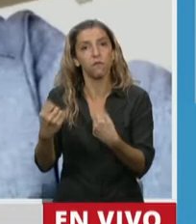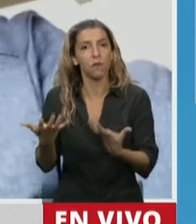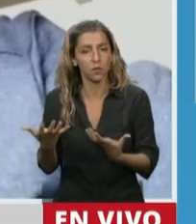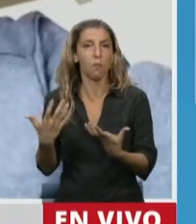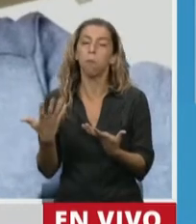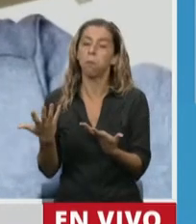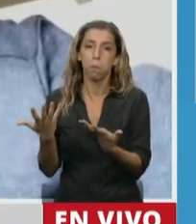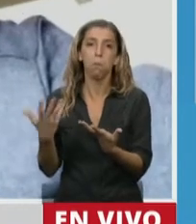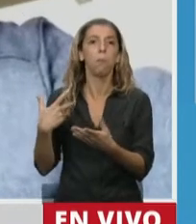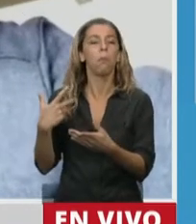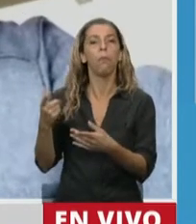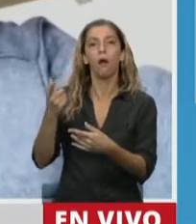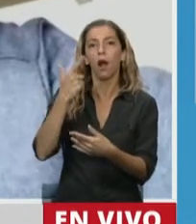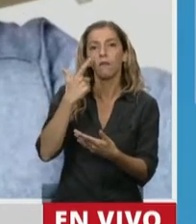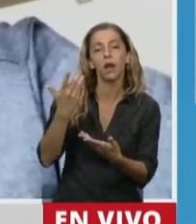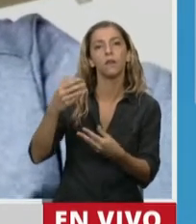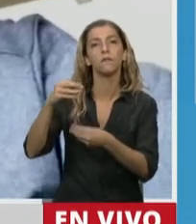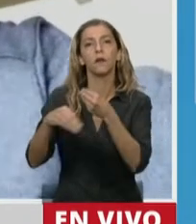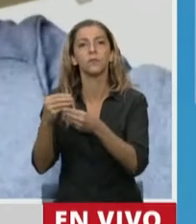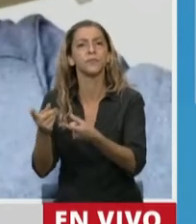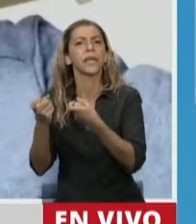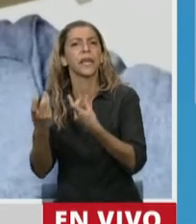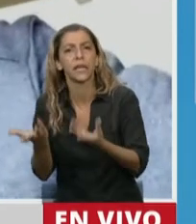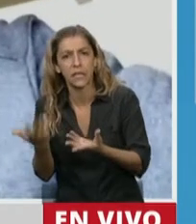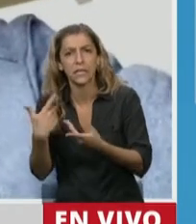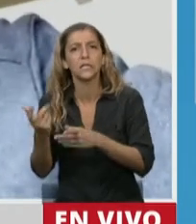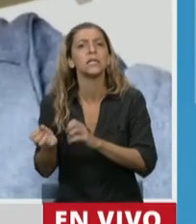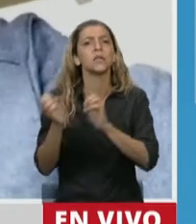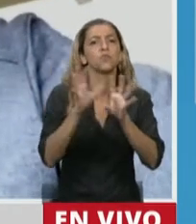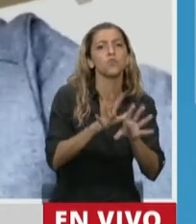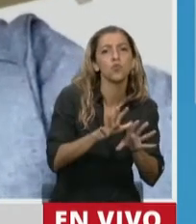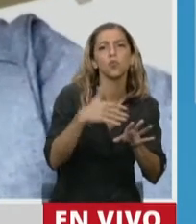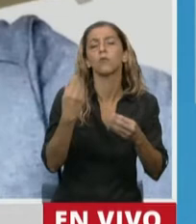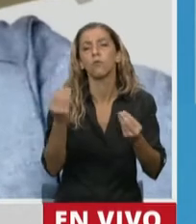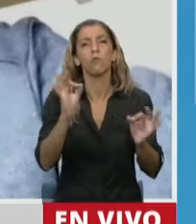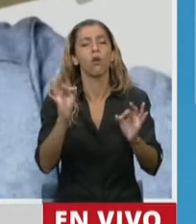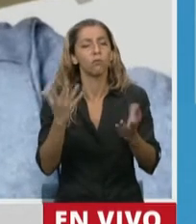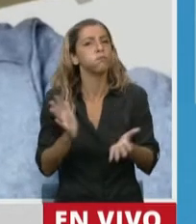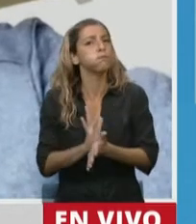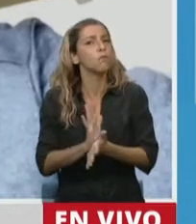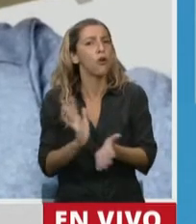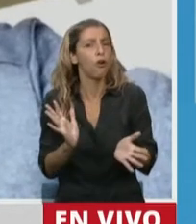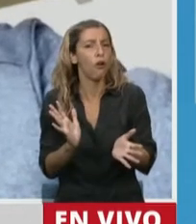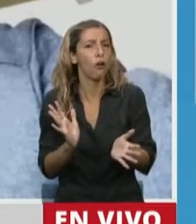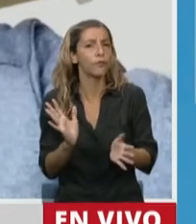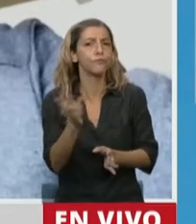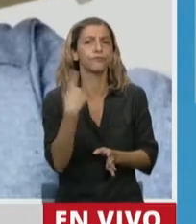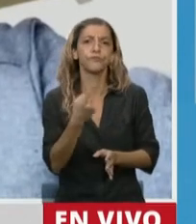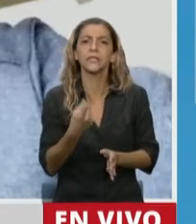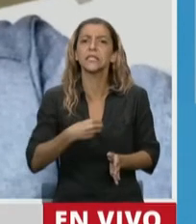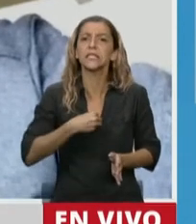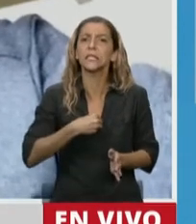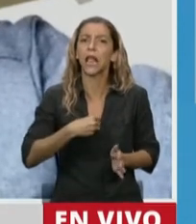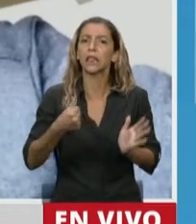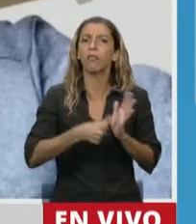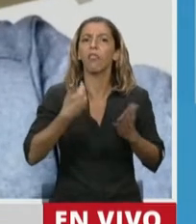de aislamiento, es ese dirigente político, es ese voluntario que no tiene problemas identitarios tampoco, señor Presidente.